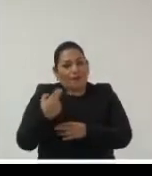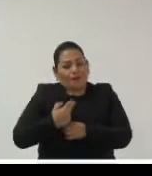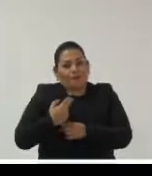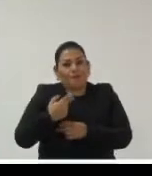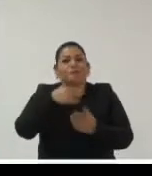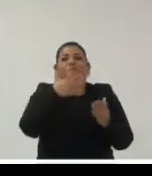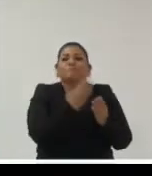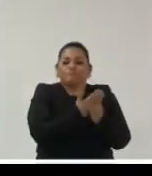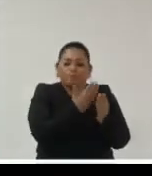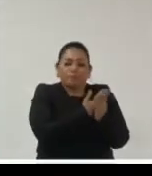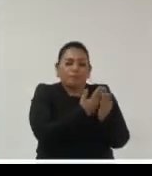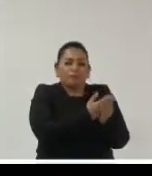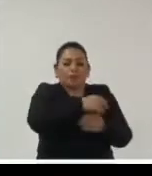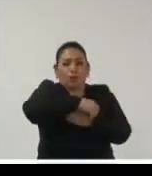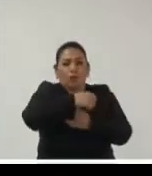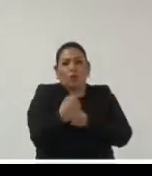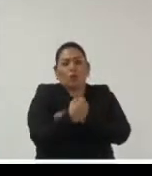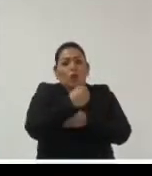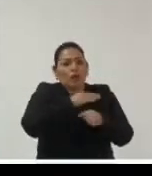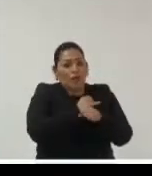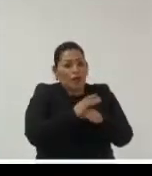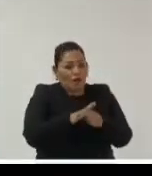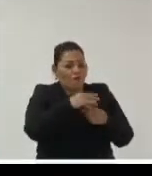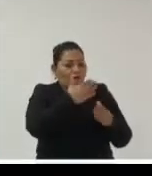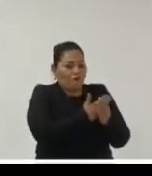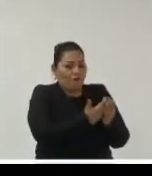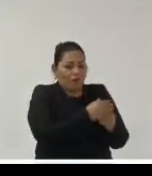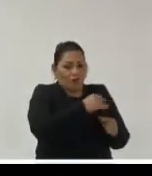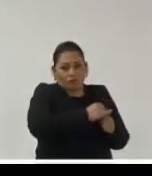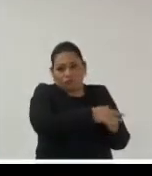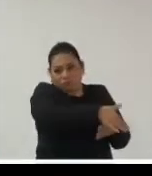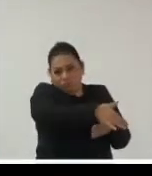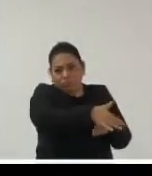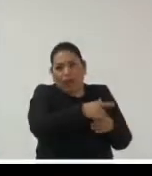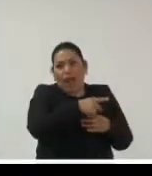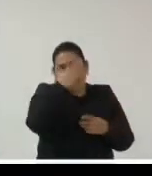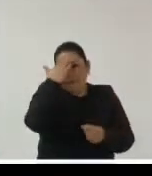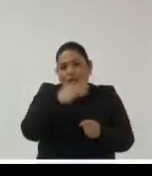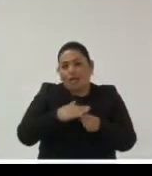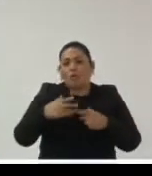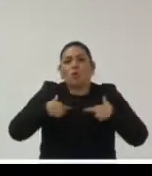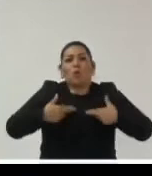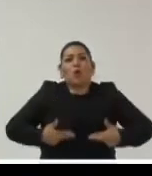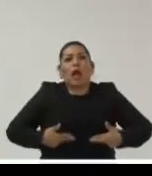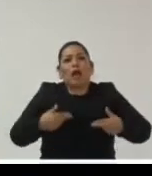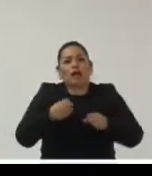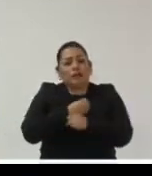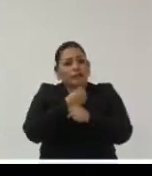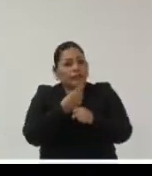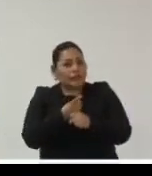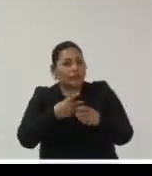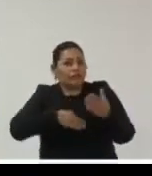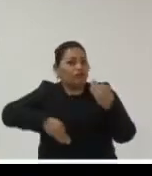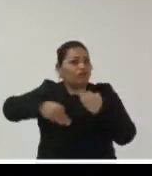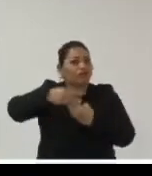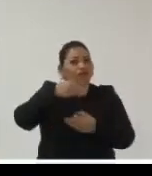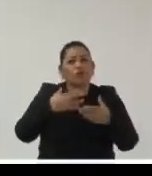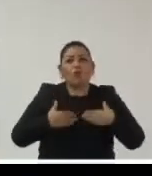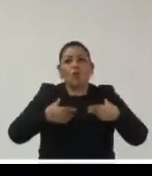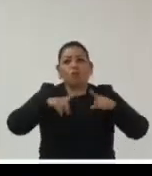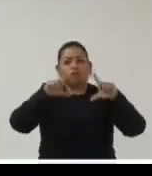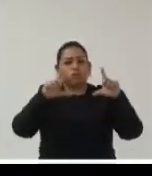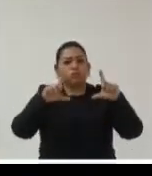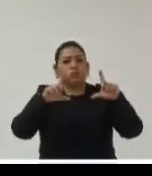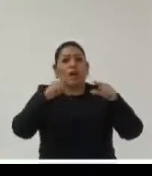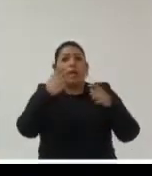archivística pues siendo una ciencia social que se dedica a preservar la memoria de la humanidad pues no podríamos menos que aceptar